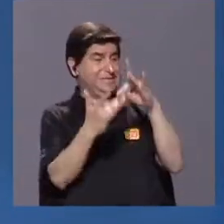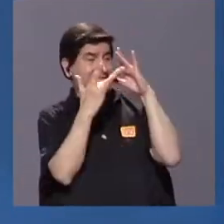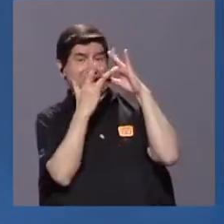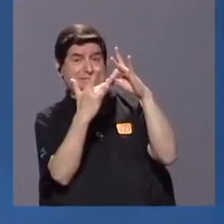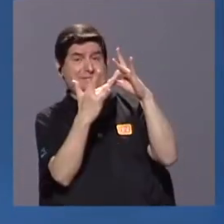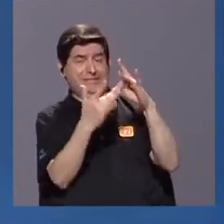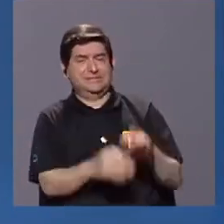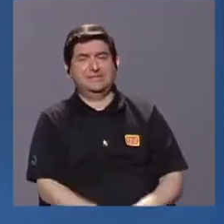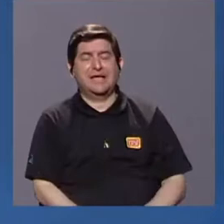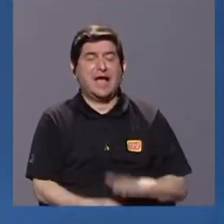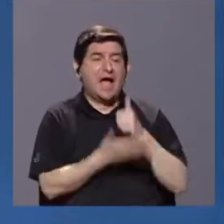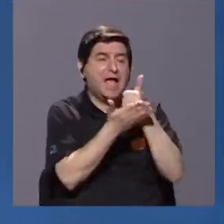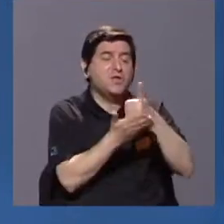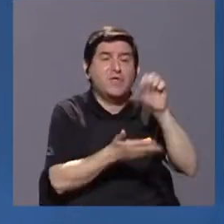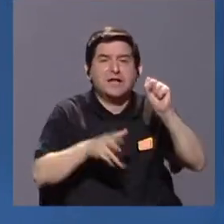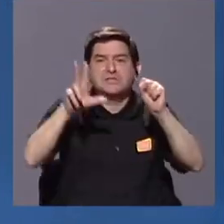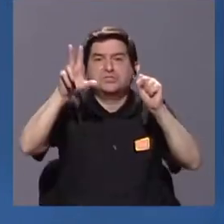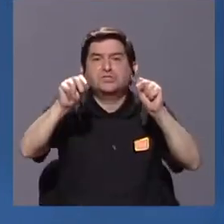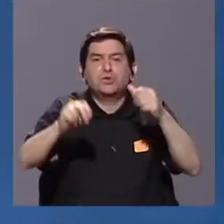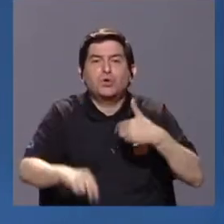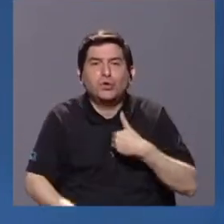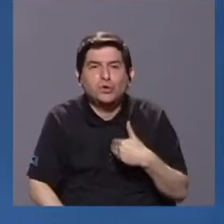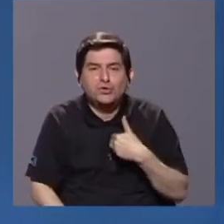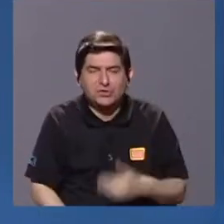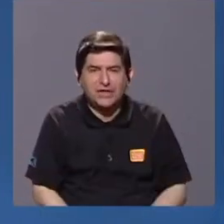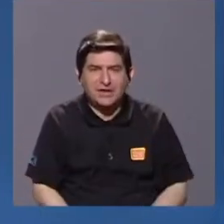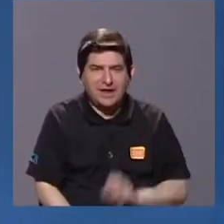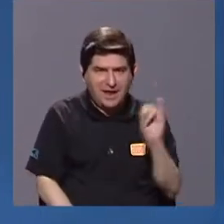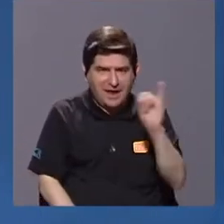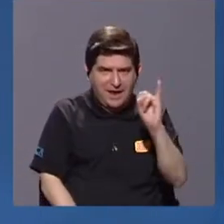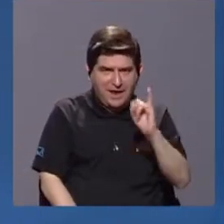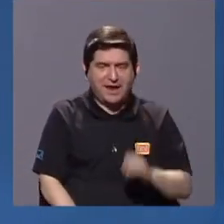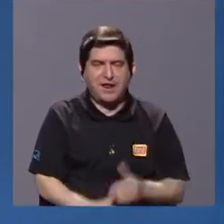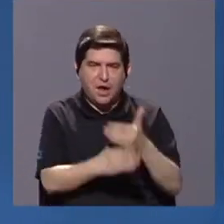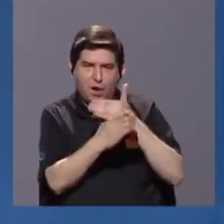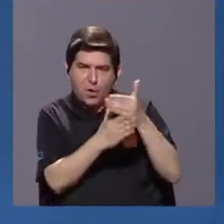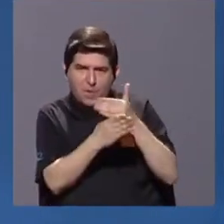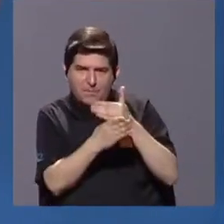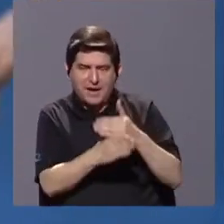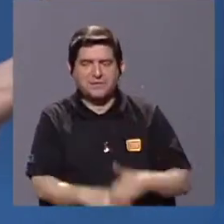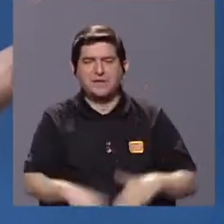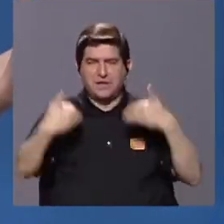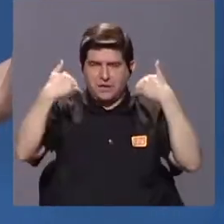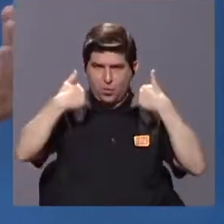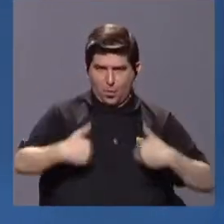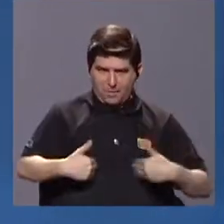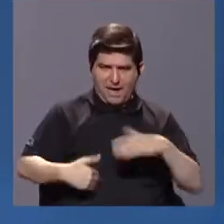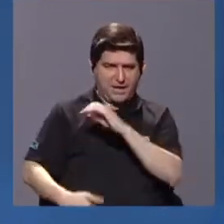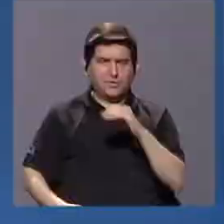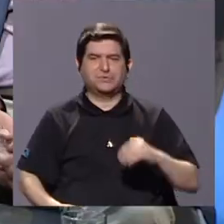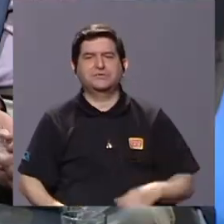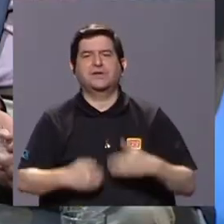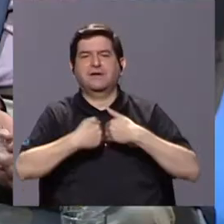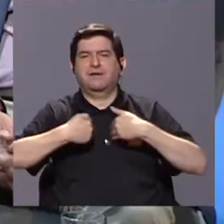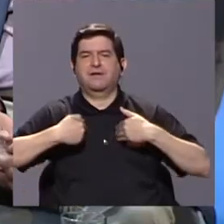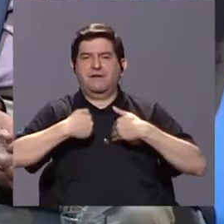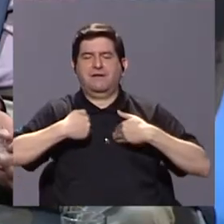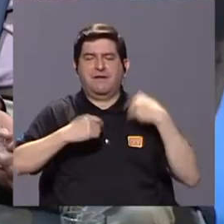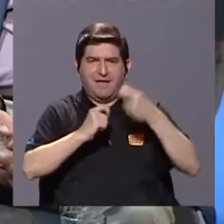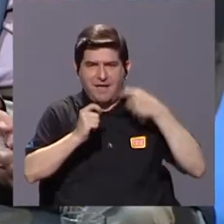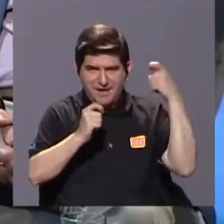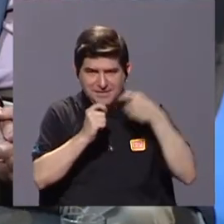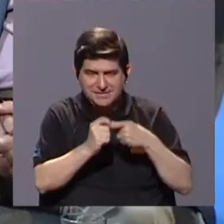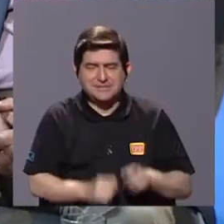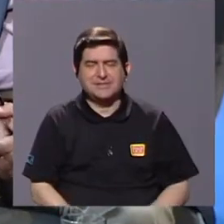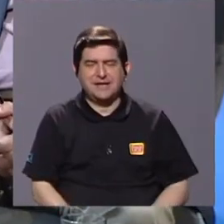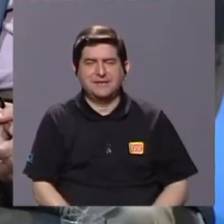que favorecen o no el que tengamos agentes infecciosos que compartimos con el ser humano y con estos animales. Específicamente